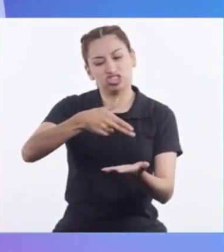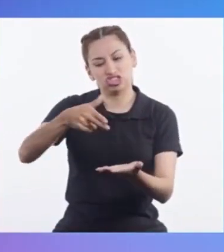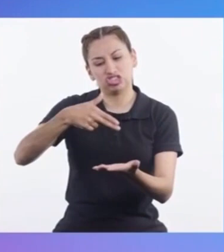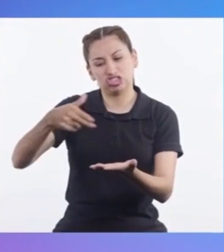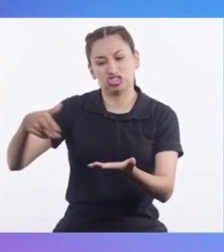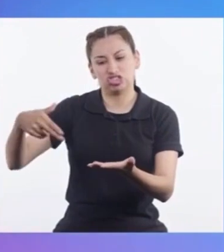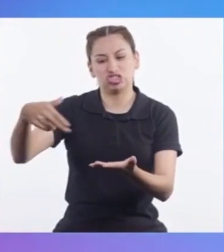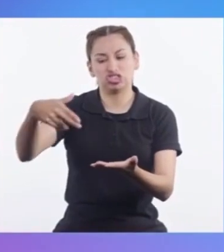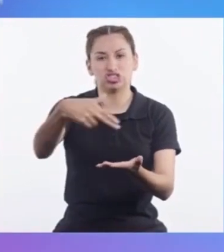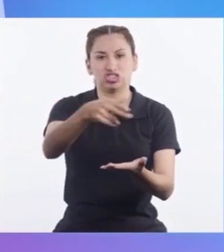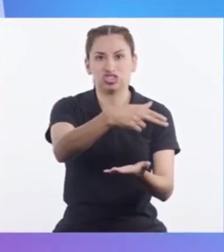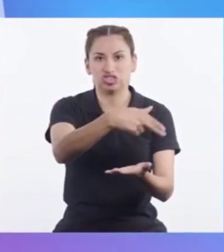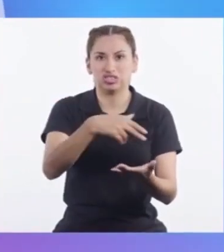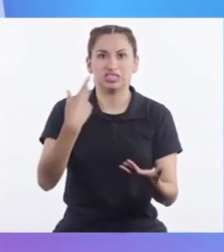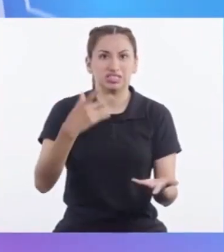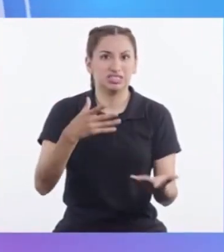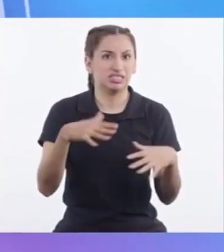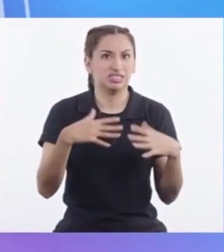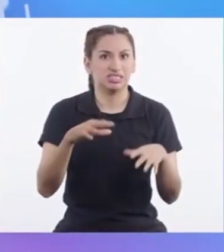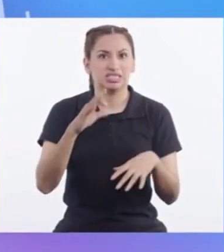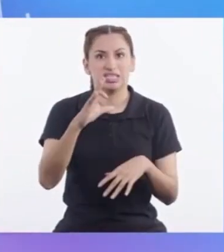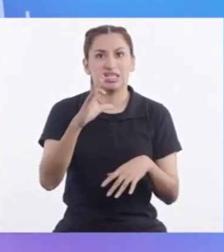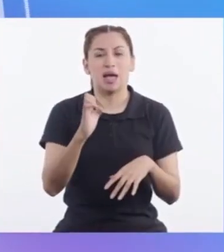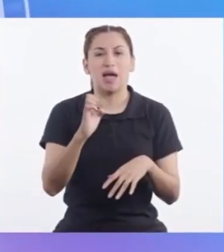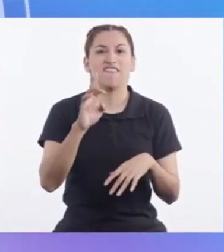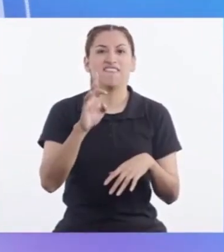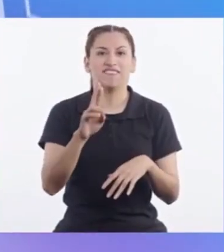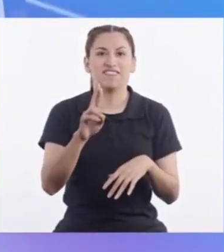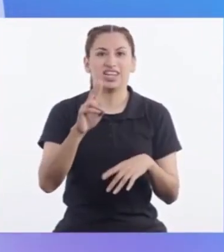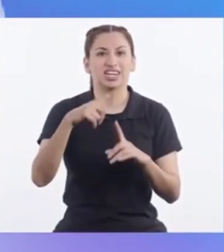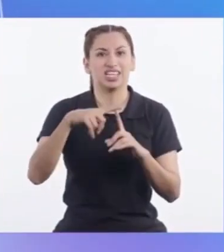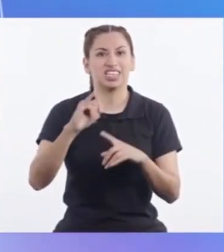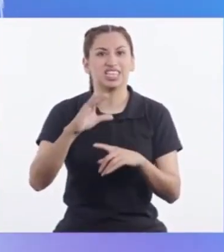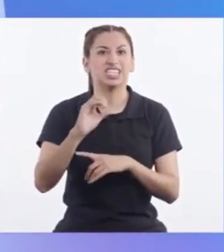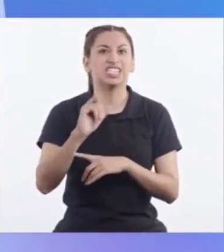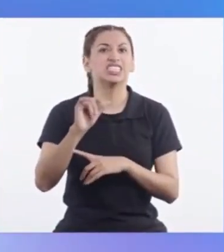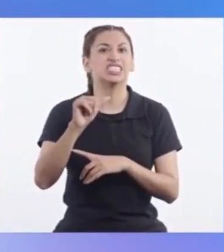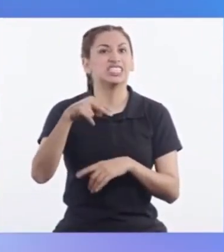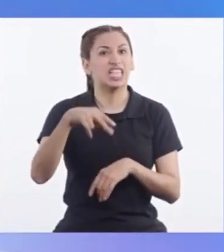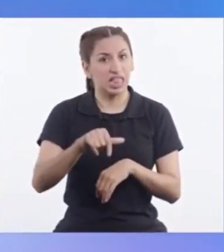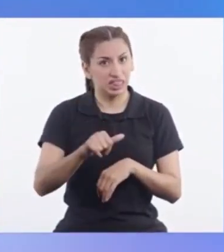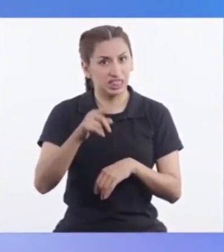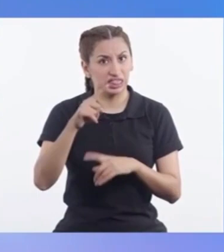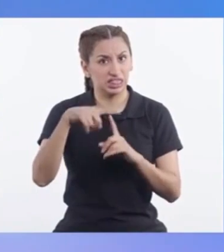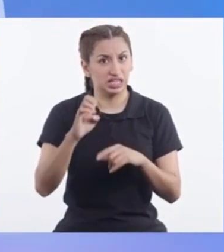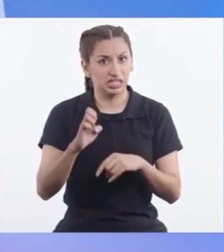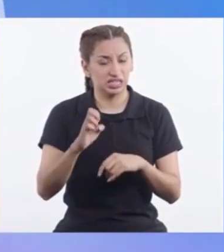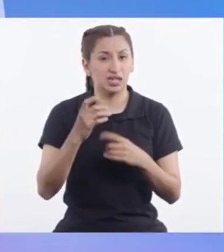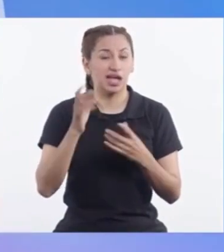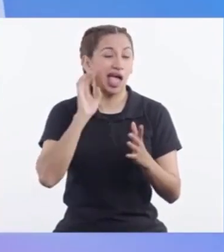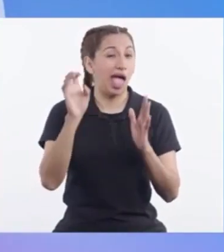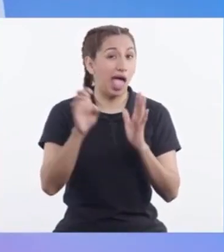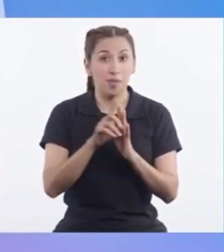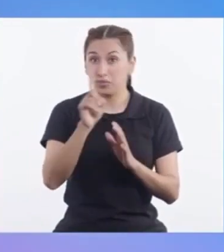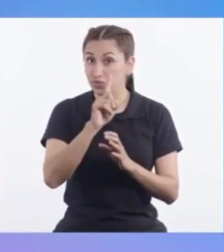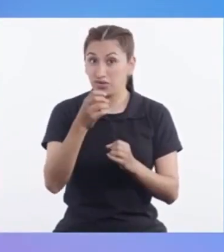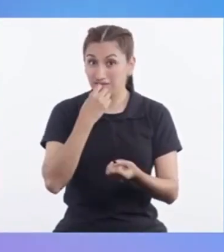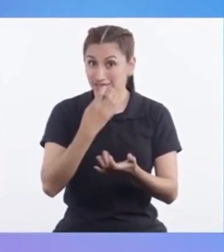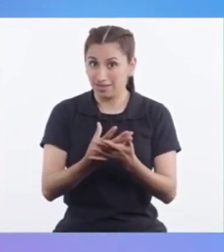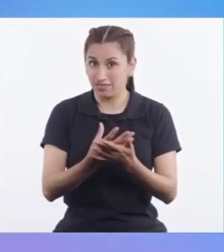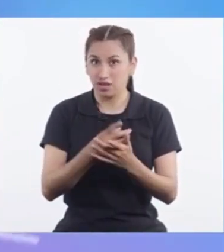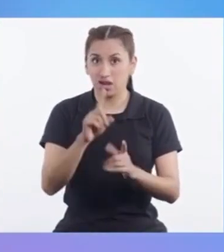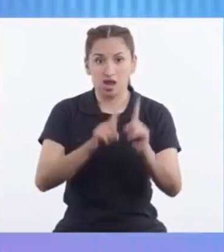fertilizantes Y pesticidas ¡Ay! Pero si no se hace De manera adecuada Muchos de estos